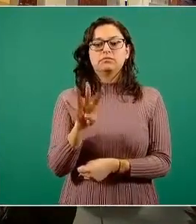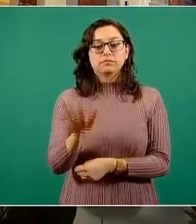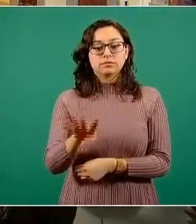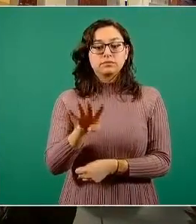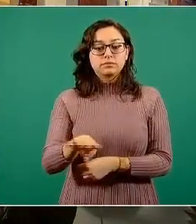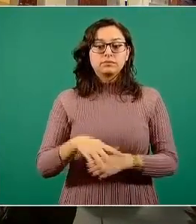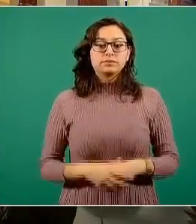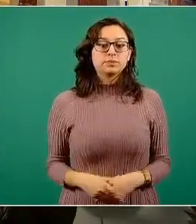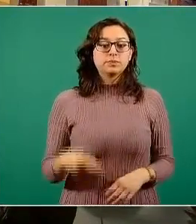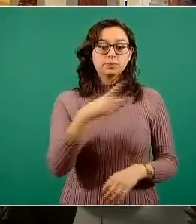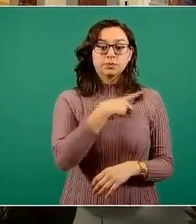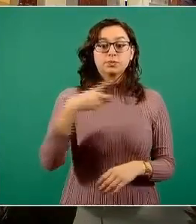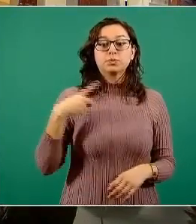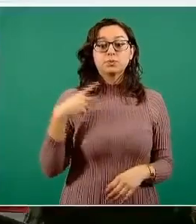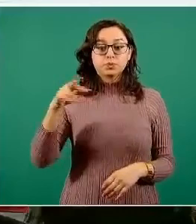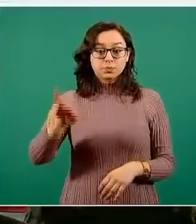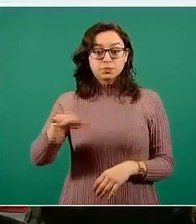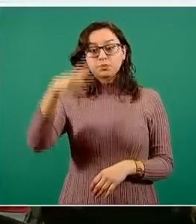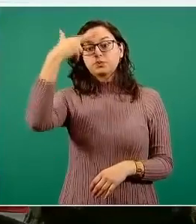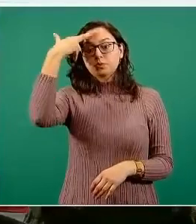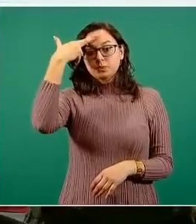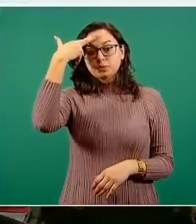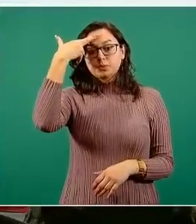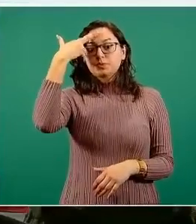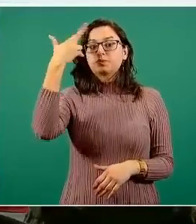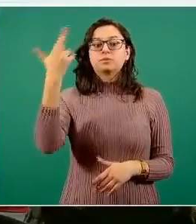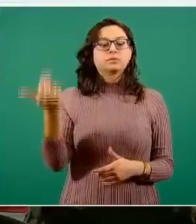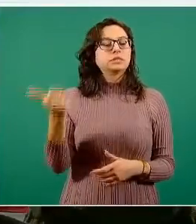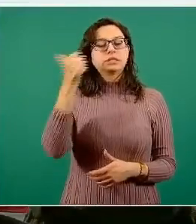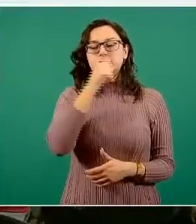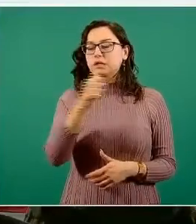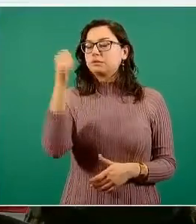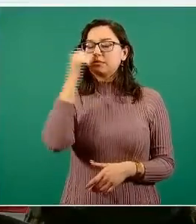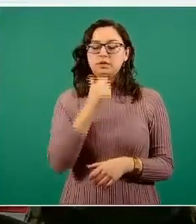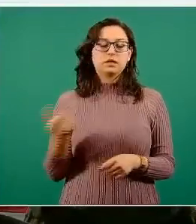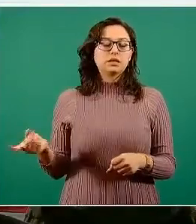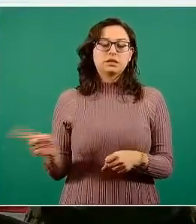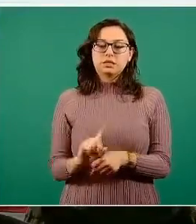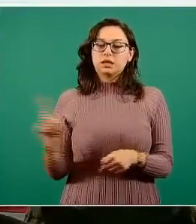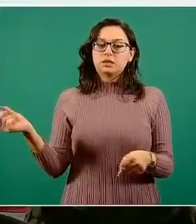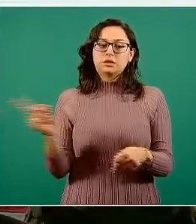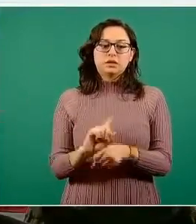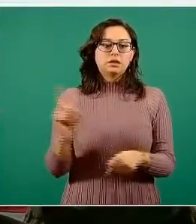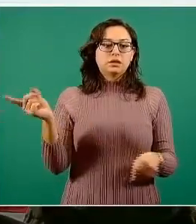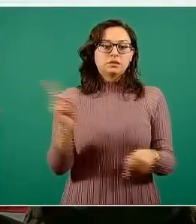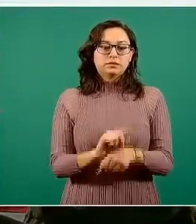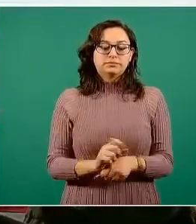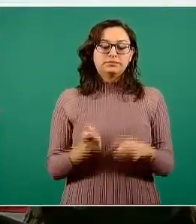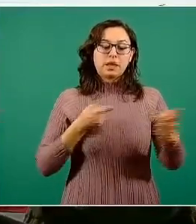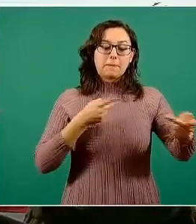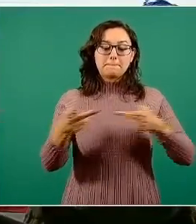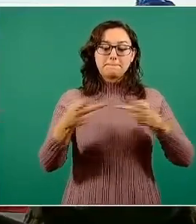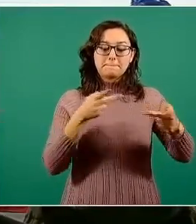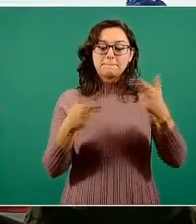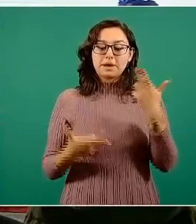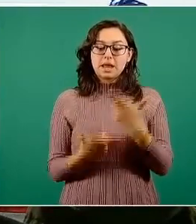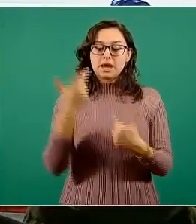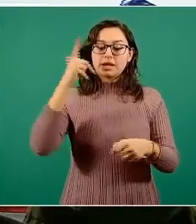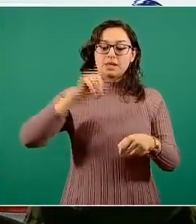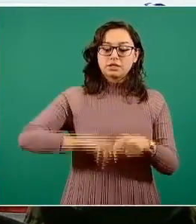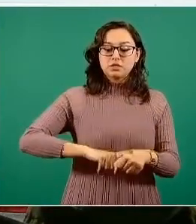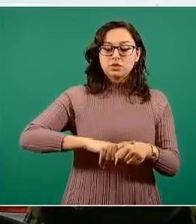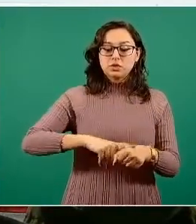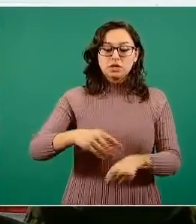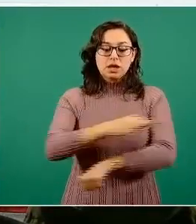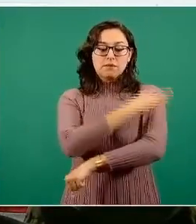Recordatorio general, el mismo lo estaremos diciendo prácticamente todos los días, Plan Nacional de Vacunación de México